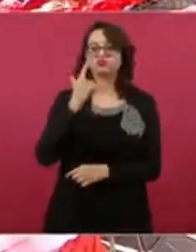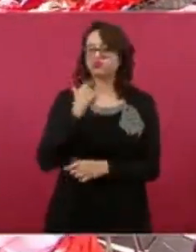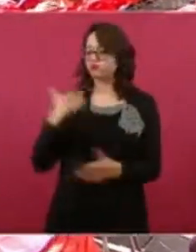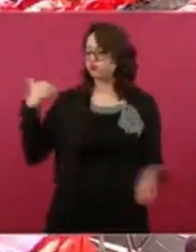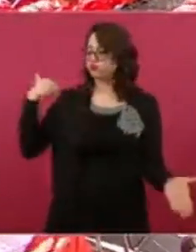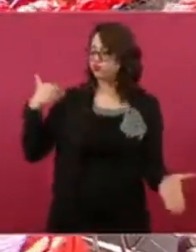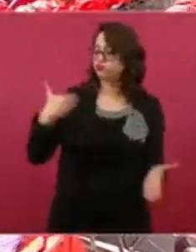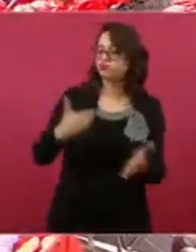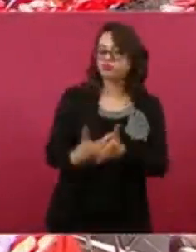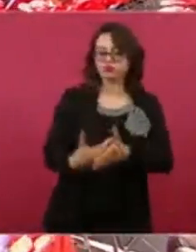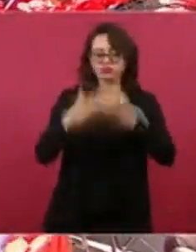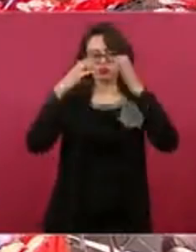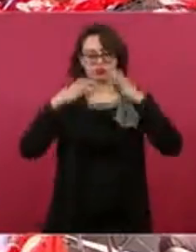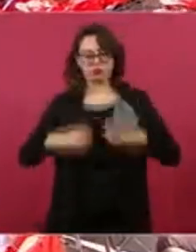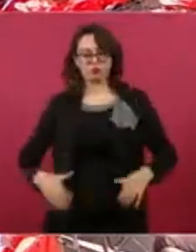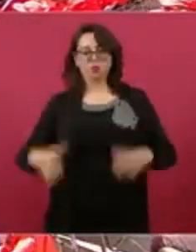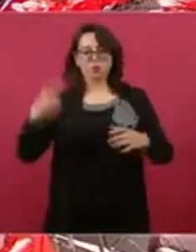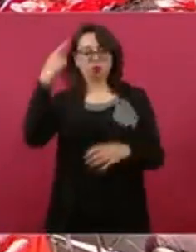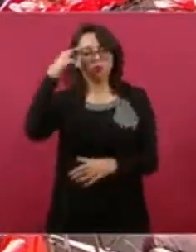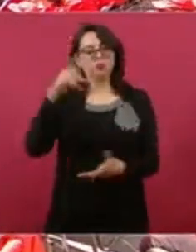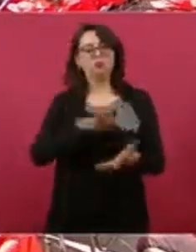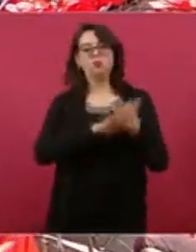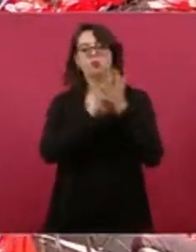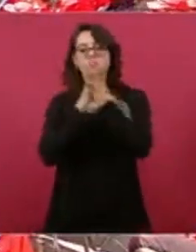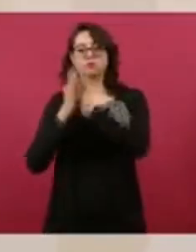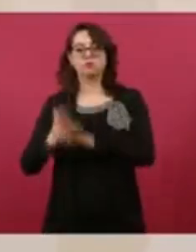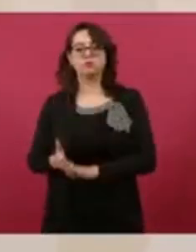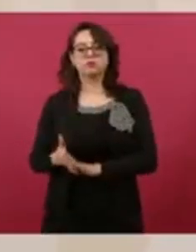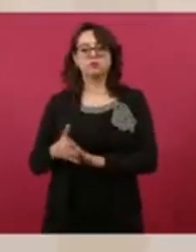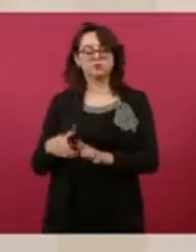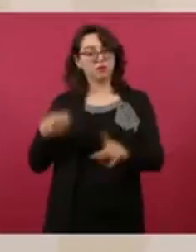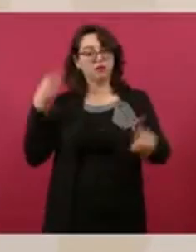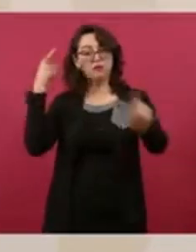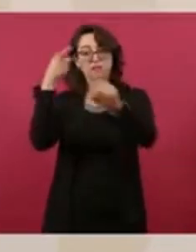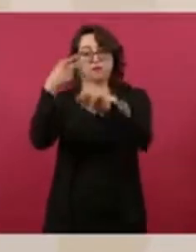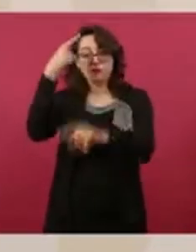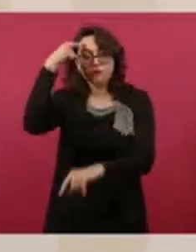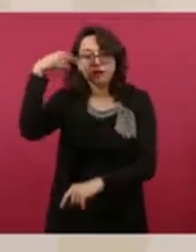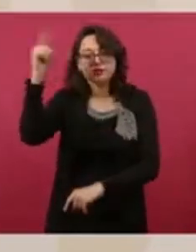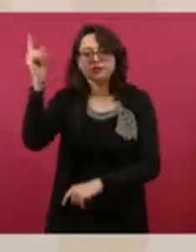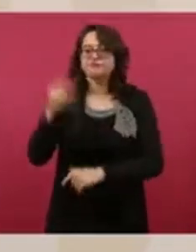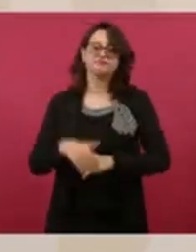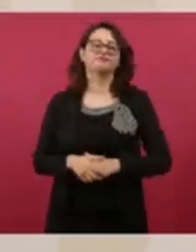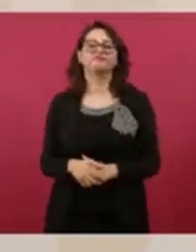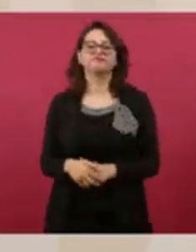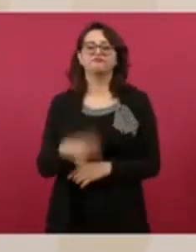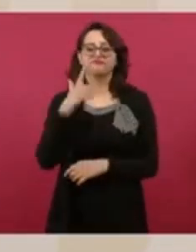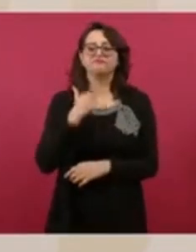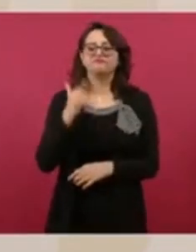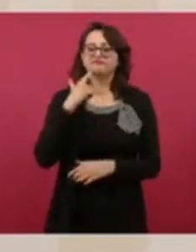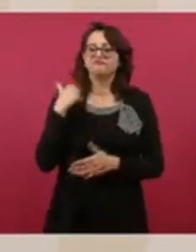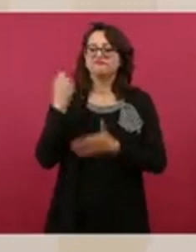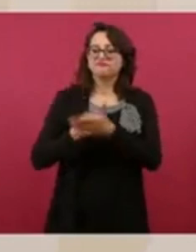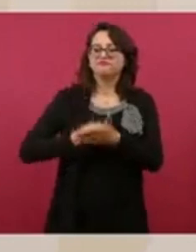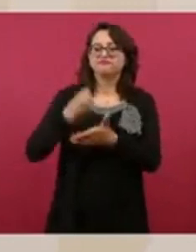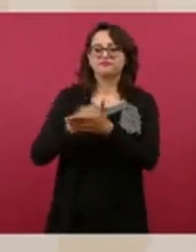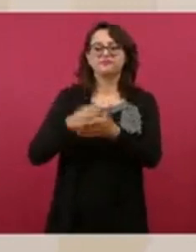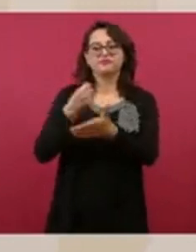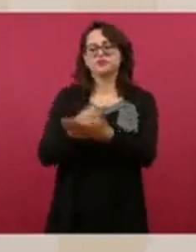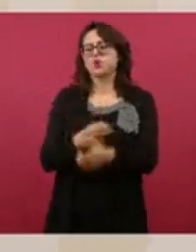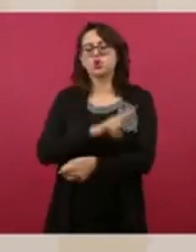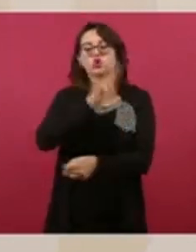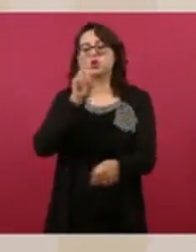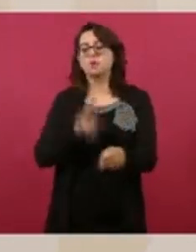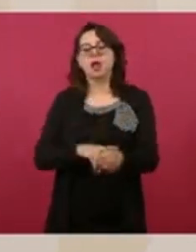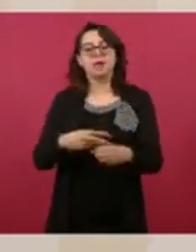para ninguno de nosotros. ¿Pero quién no ha tenido adversidades? Son parte de la vida, por ello debemos enfocarnos en un